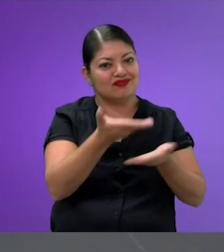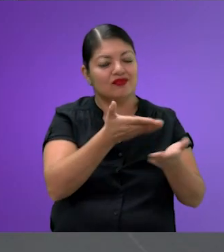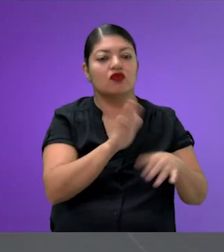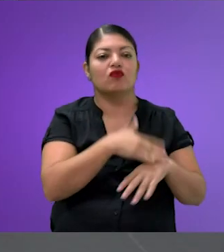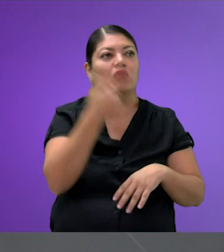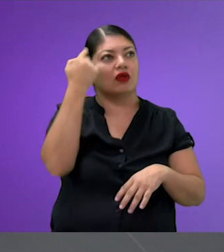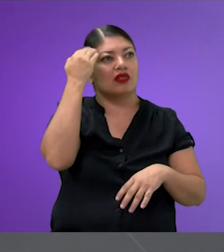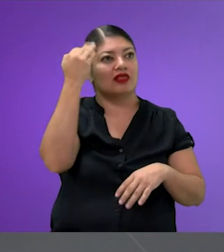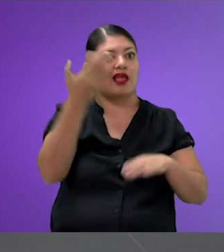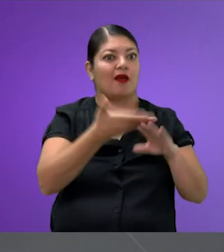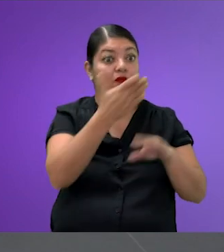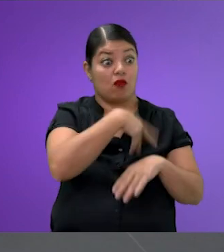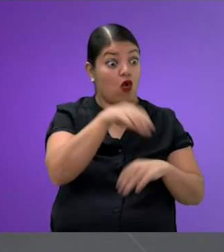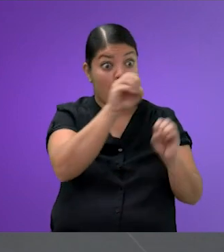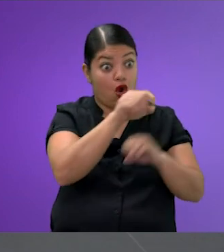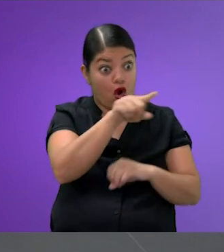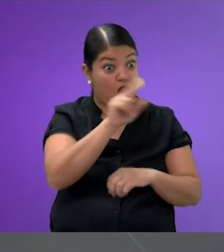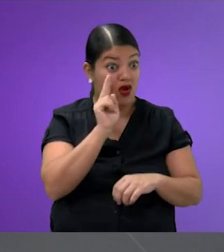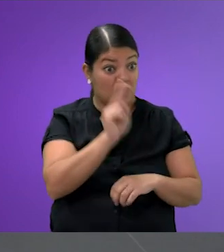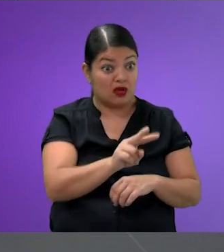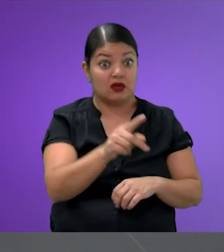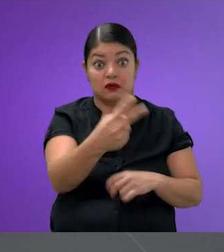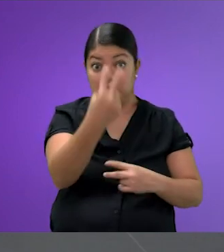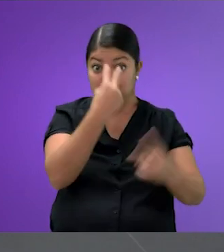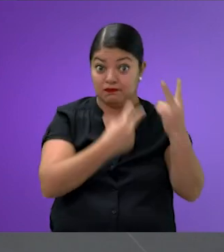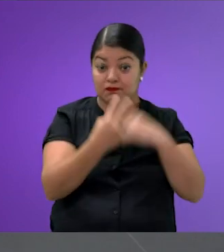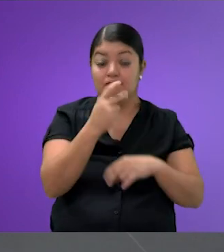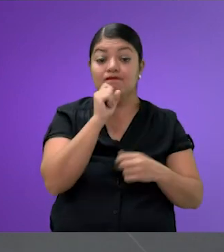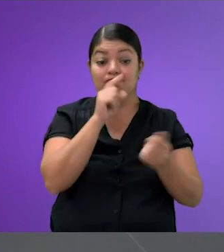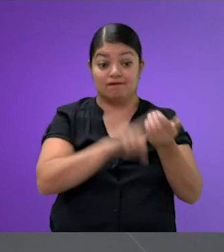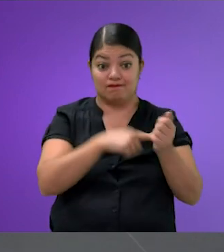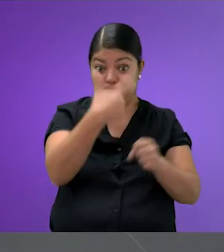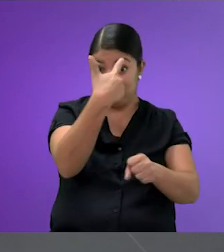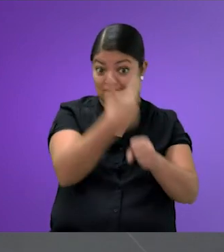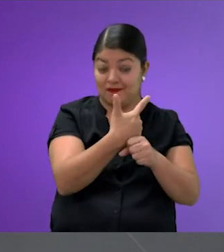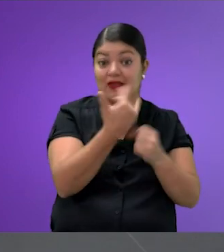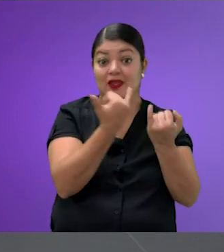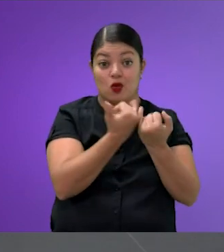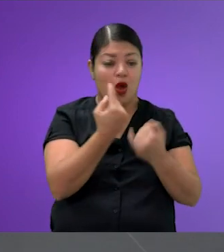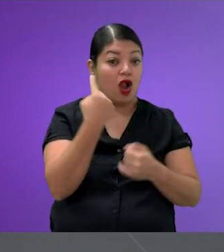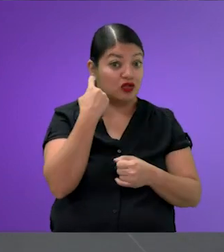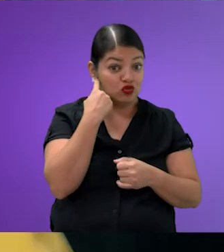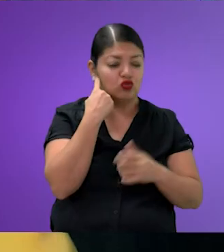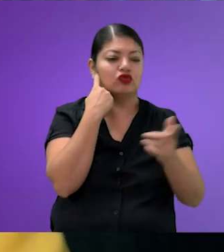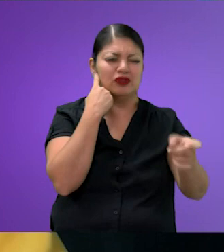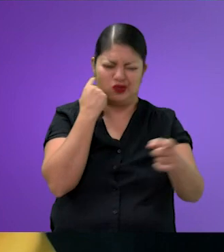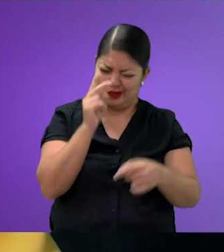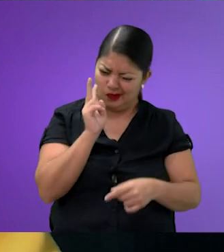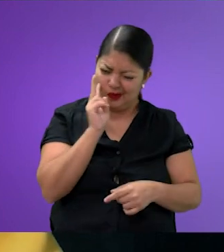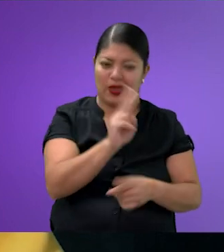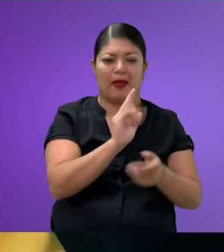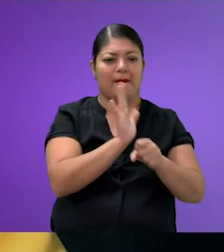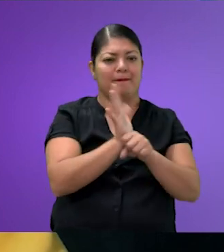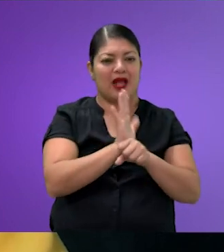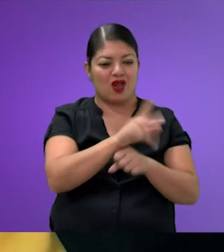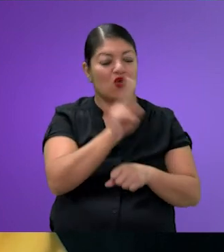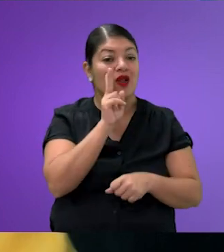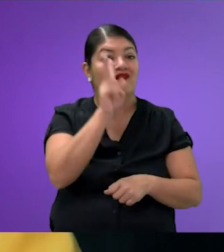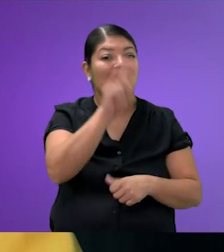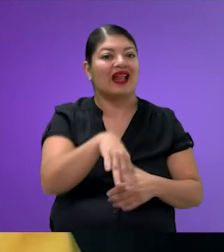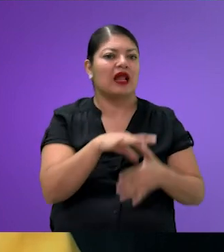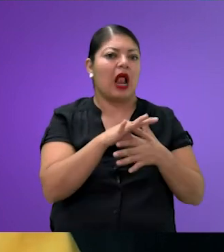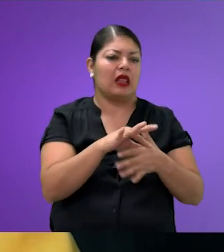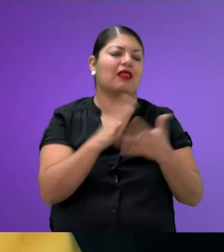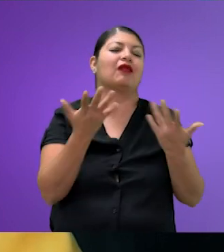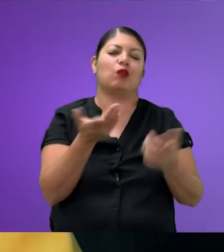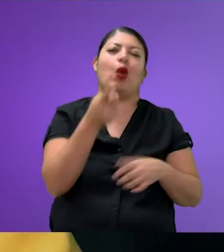pues si no las han visto, quienes nos escuchan y nos ven a través de las cámaras del Canal Parlamento, véanlas, y como tú dices, dense cuenta de la realidad. Que bueno,